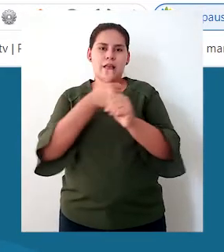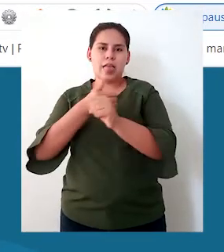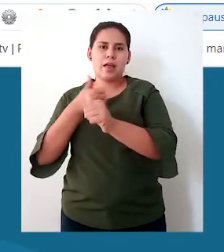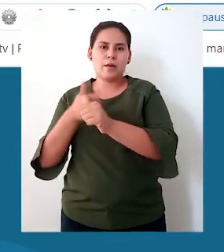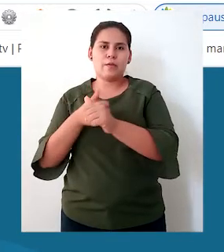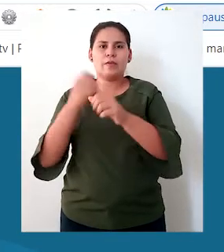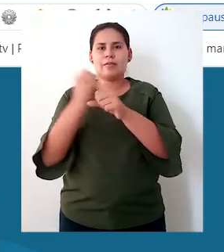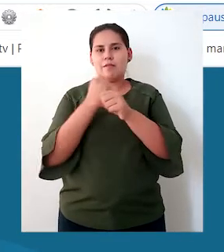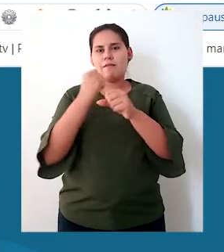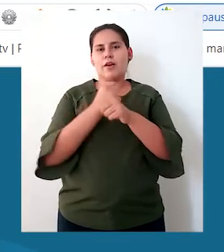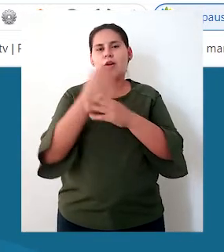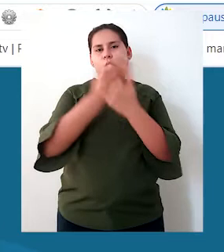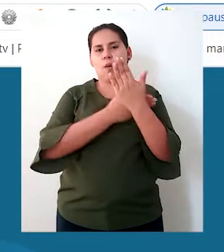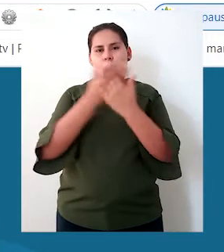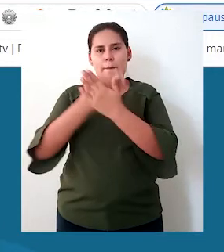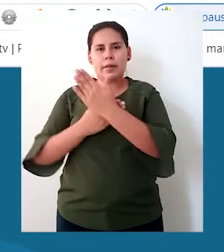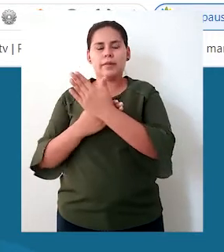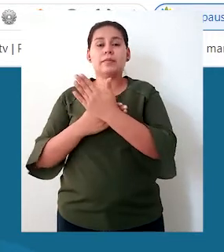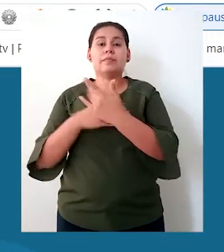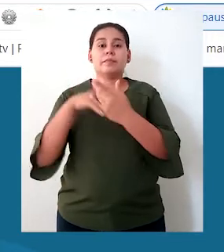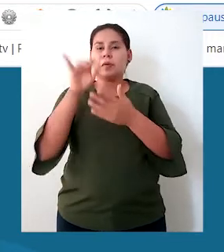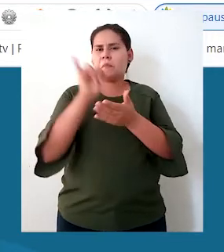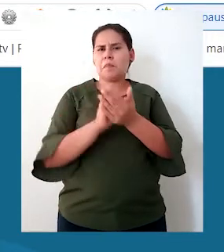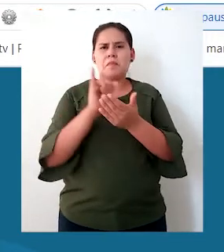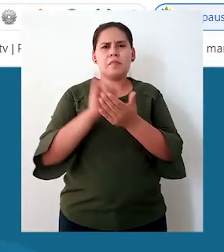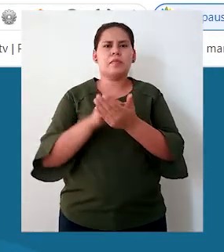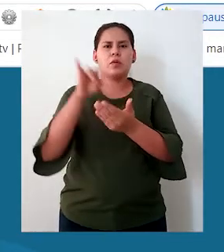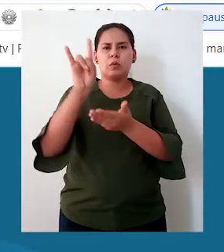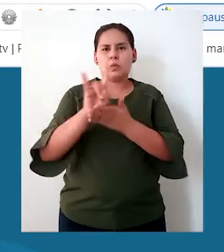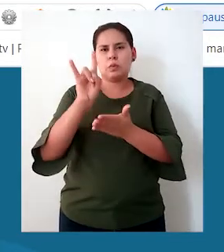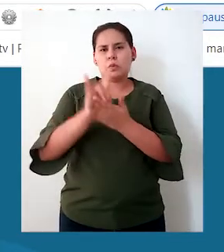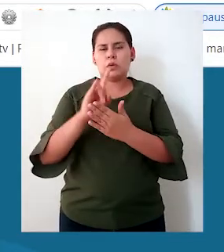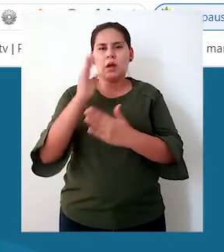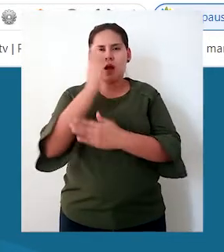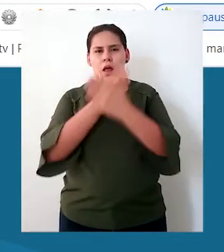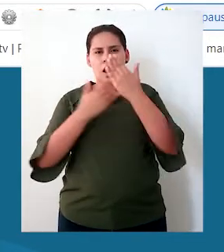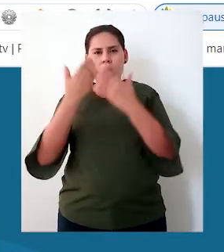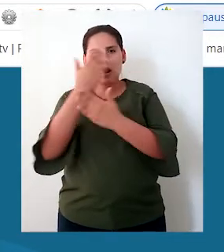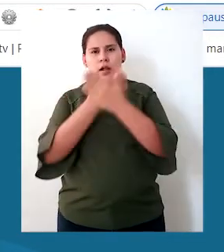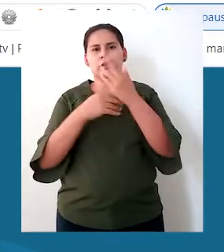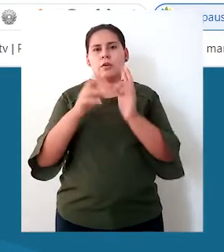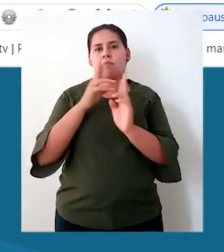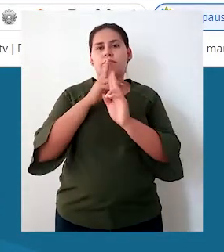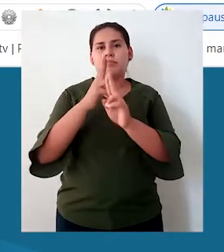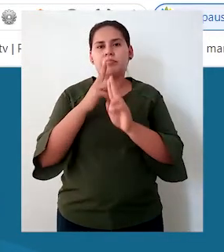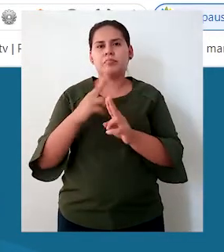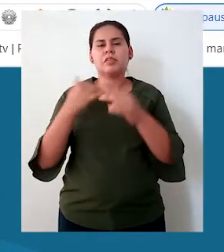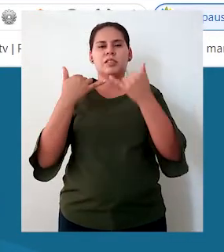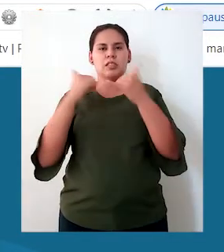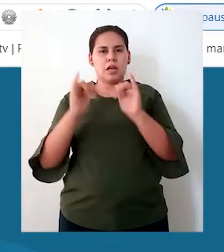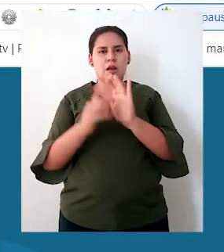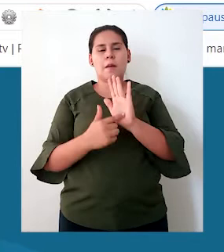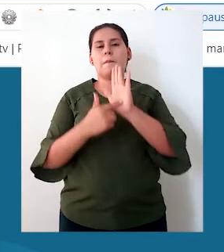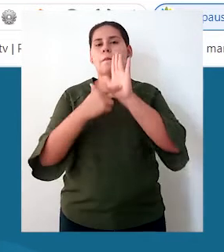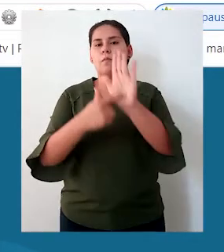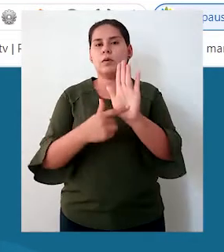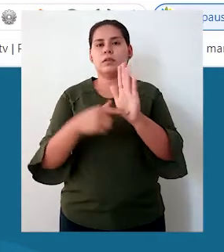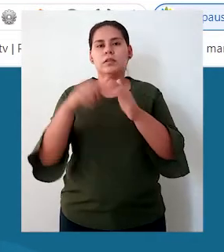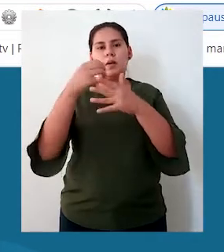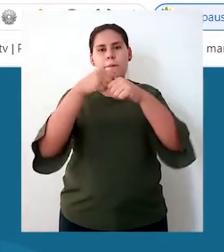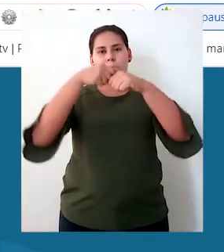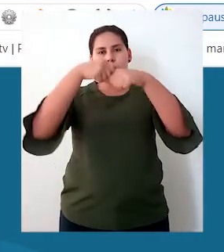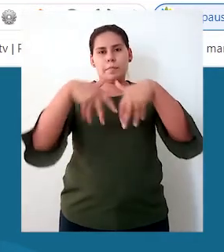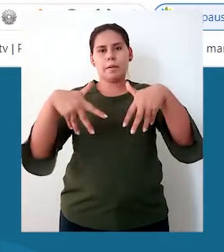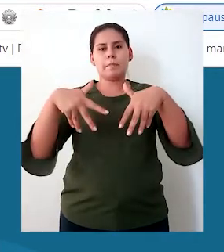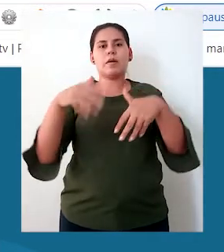de esos documentos. La misma herramienta los analiza, los relaciona y nos los presenta a través de un mapa